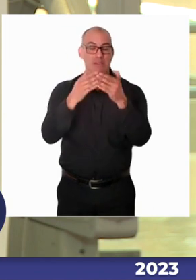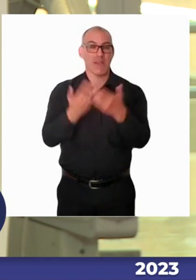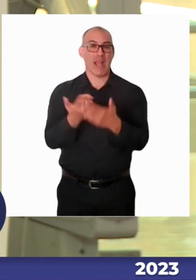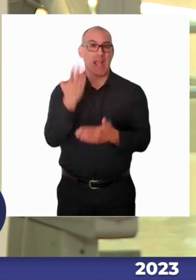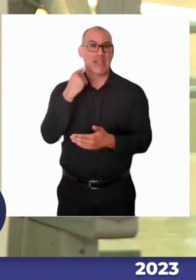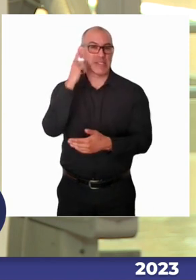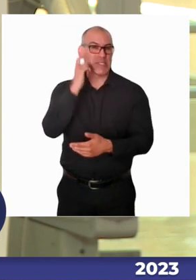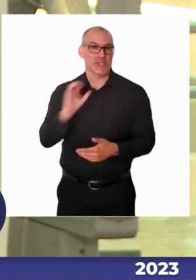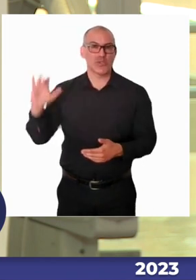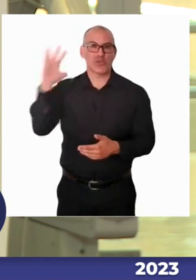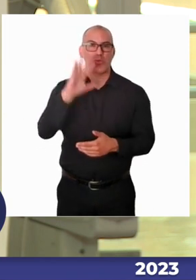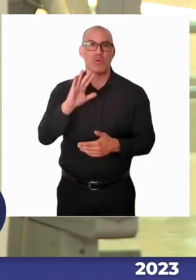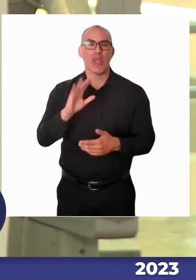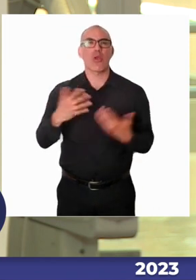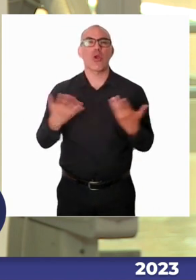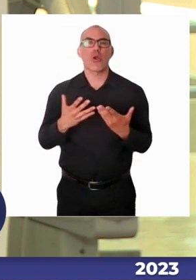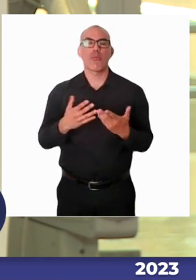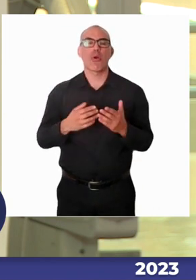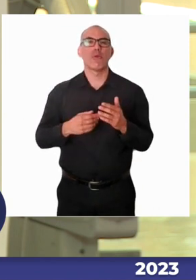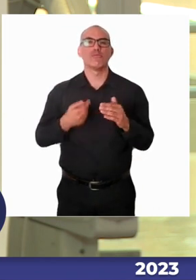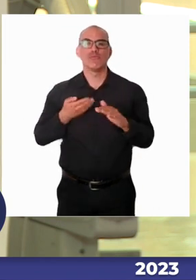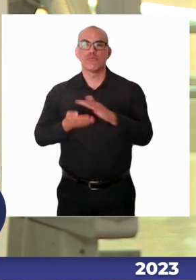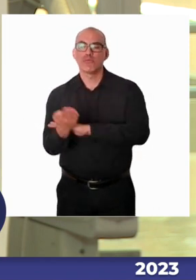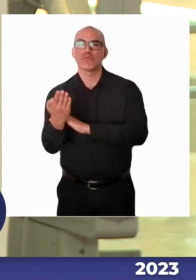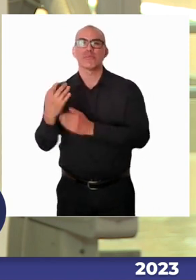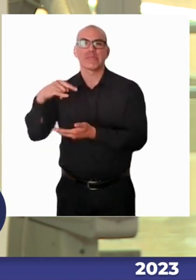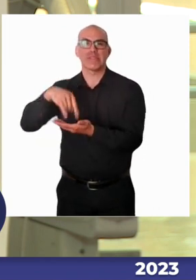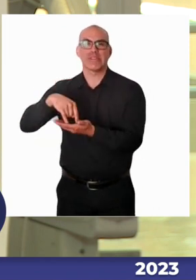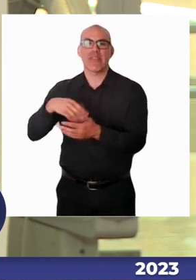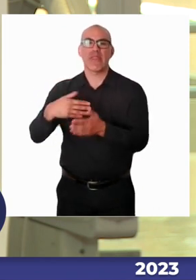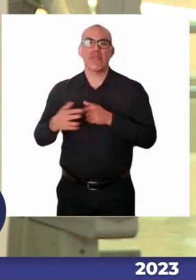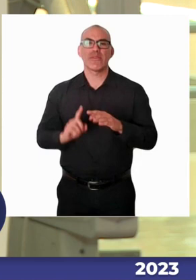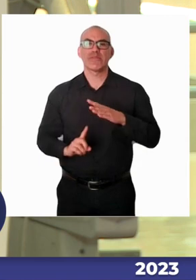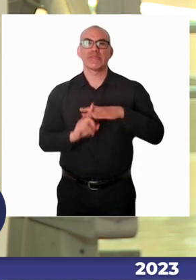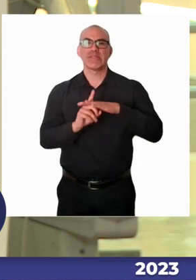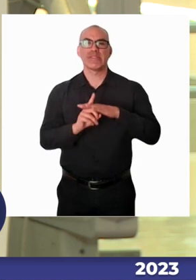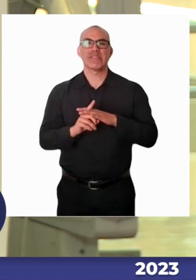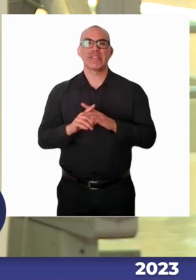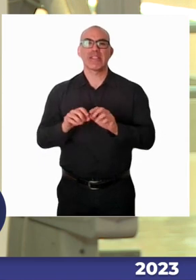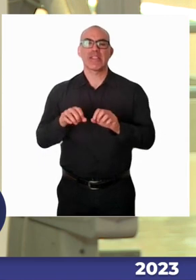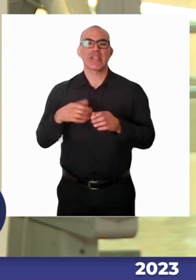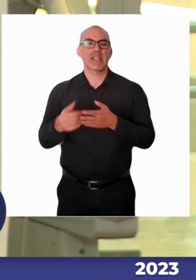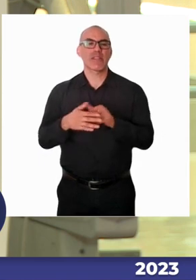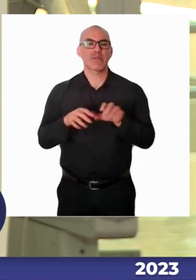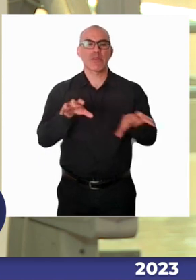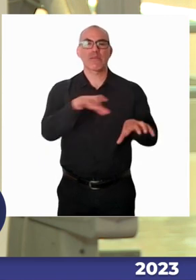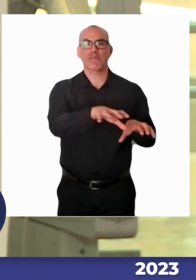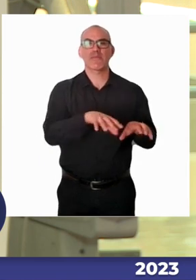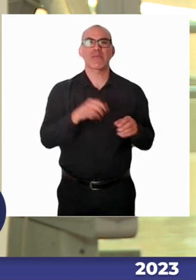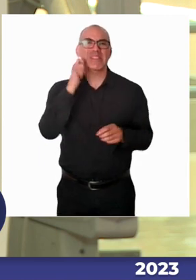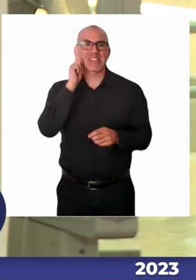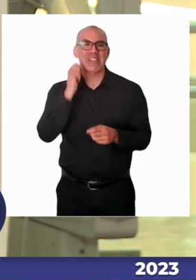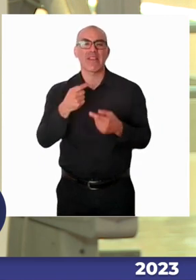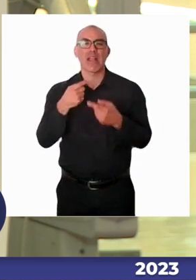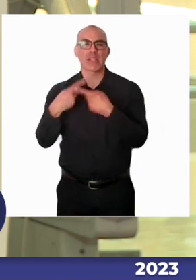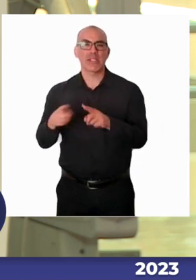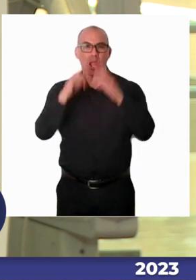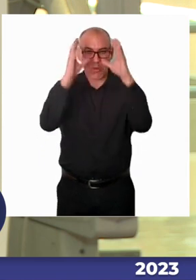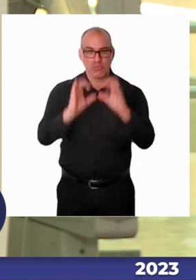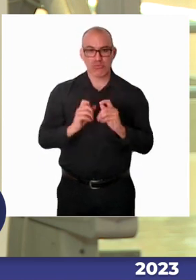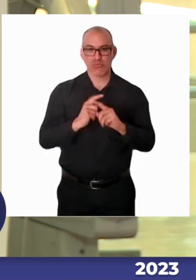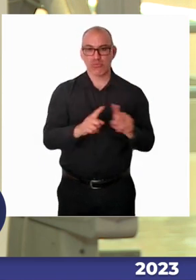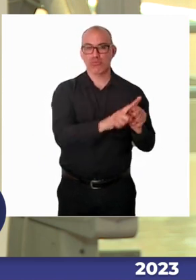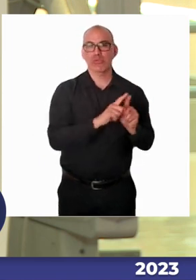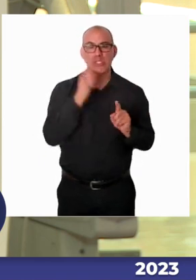incluso en las charlas, charlas con respecto a la ley, ya he dado más de, yo creo que 35, cercana a las 40 charlas